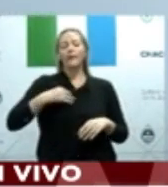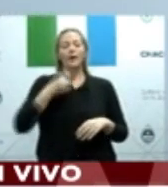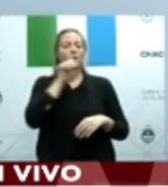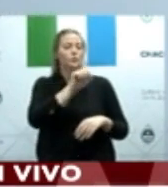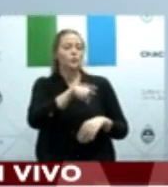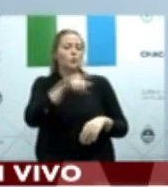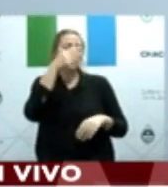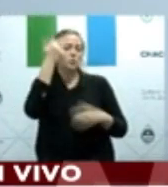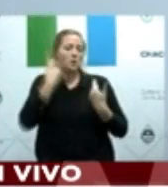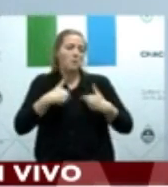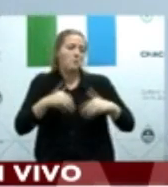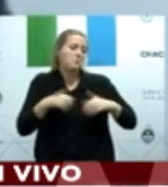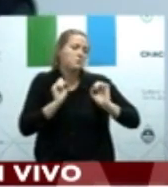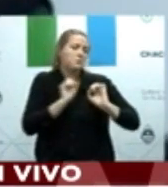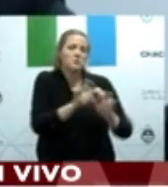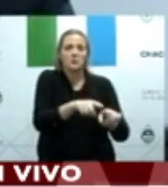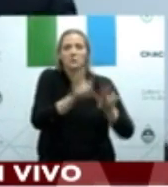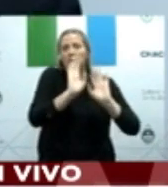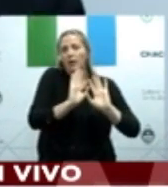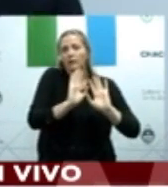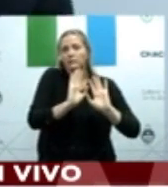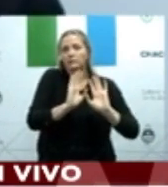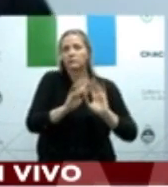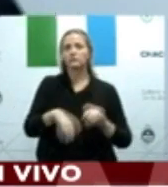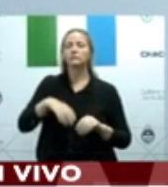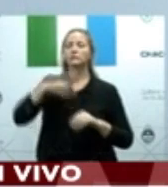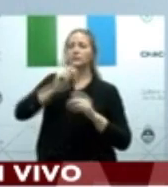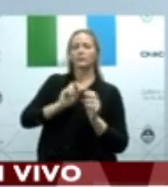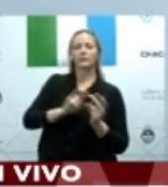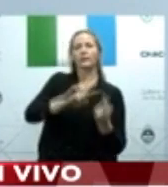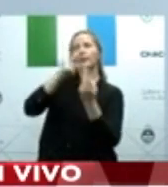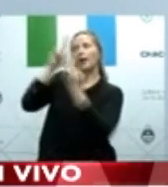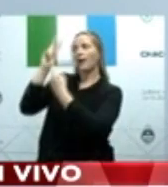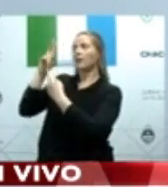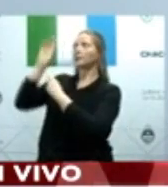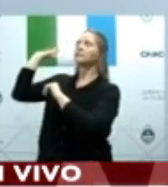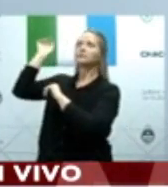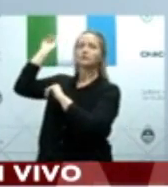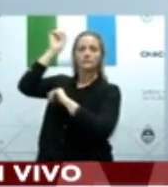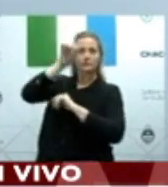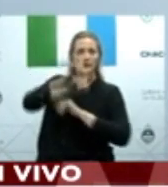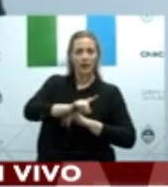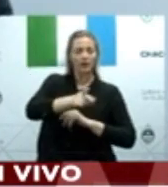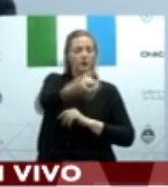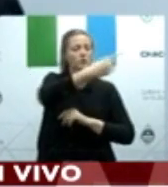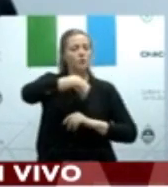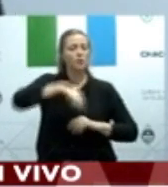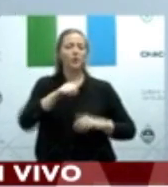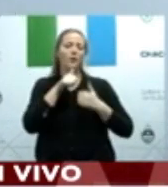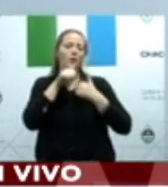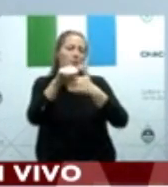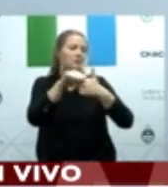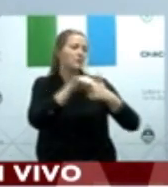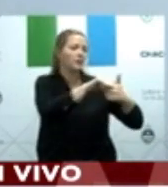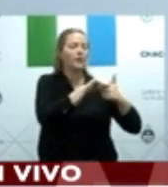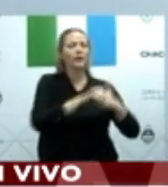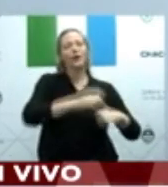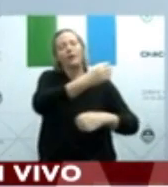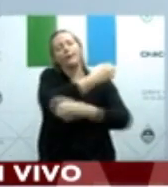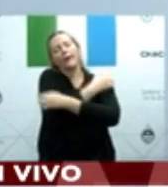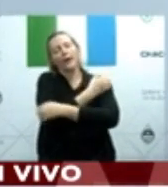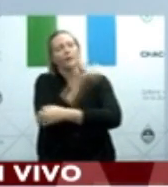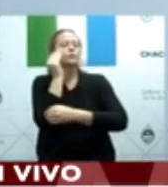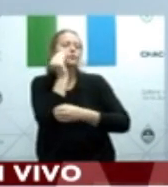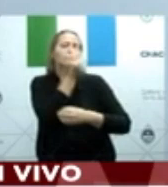así, pueden tomar, compartir mates, abrazos, intercambios de saludos, besos, abrazos, etc. Distintos